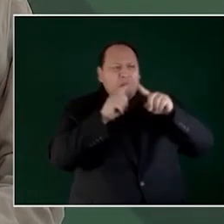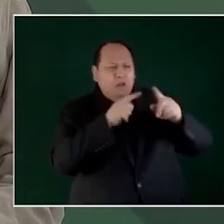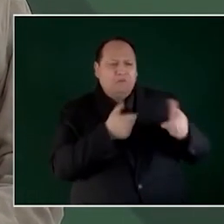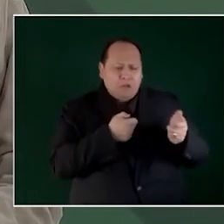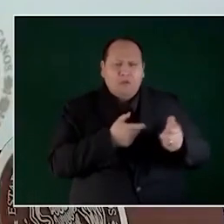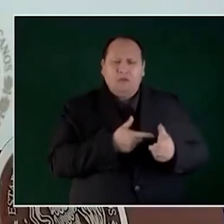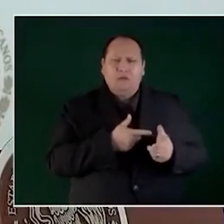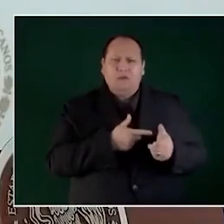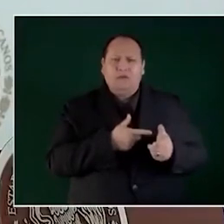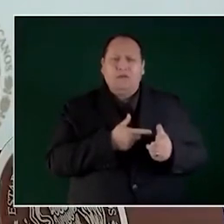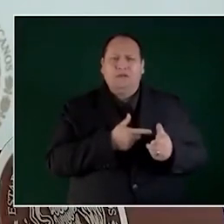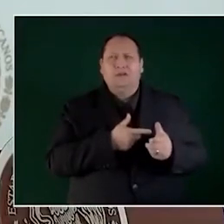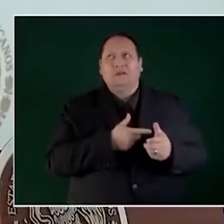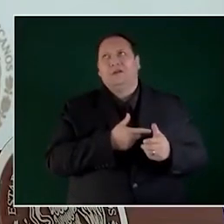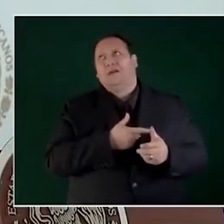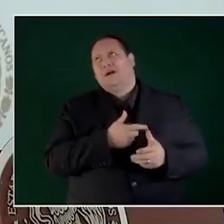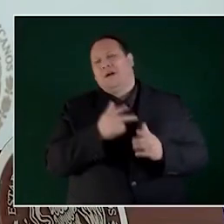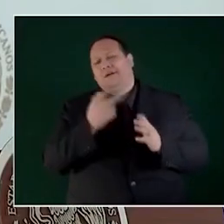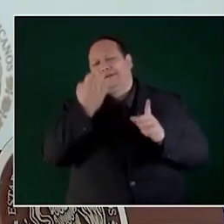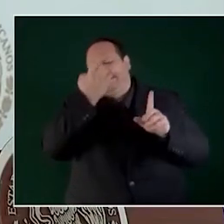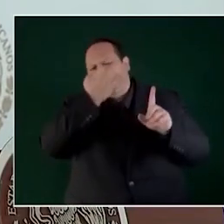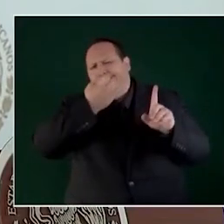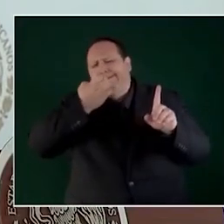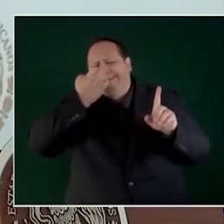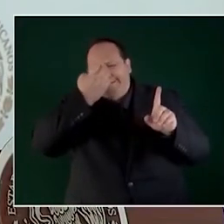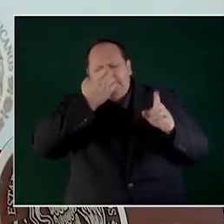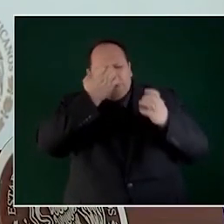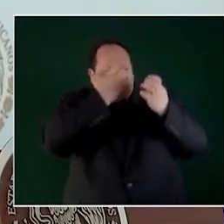Ya vamos a empezar a analizar eso,